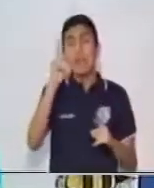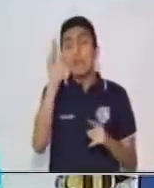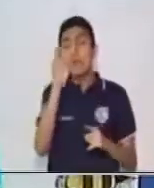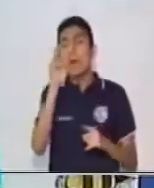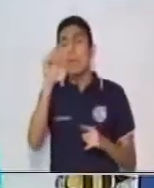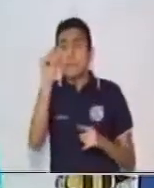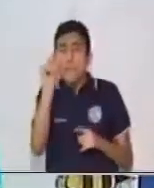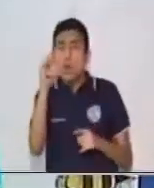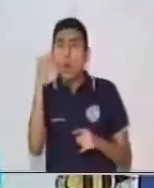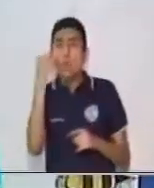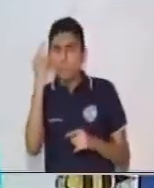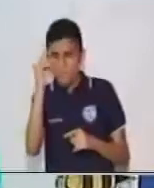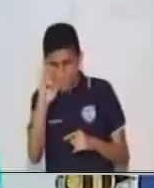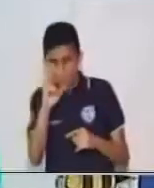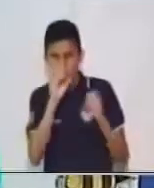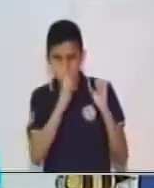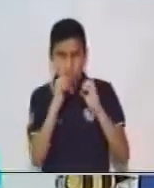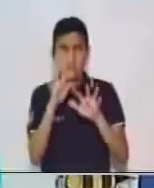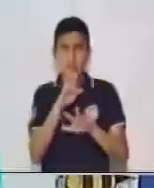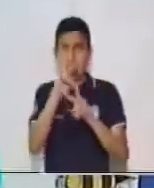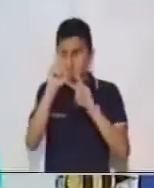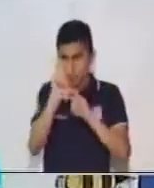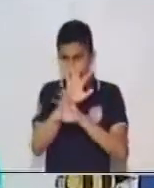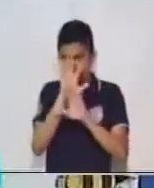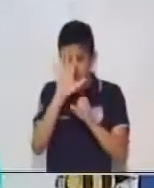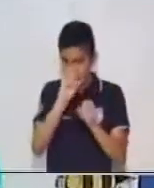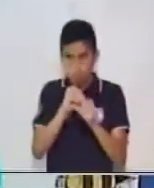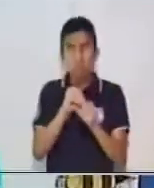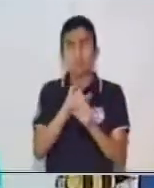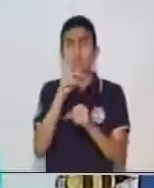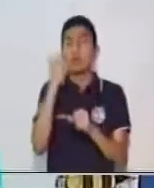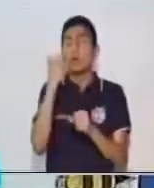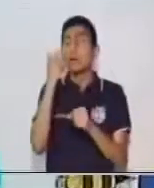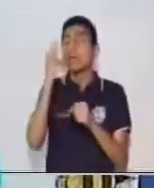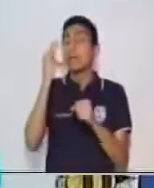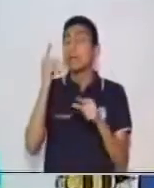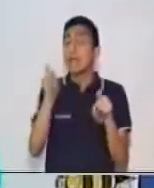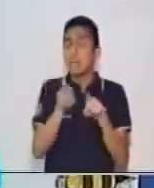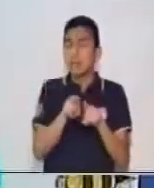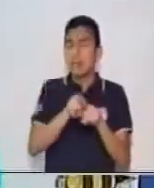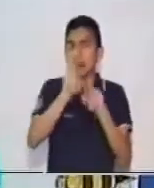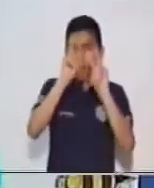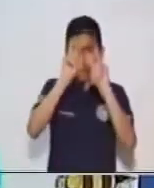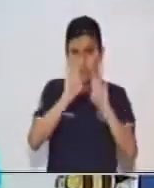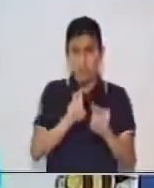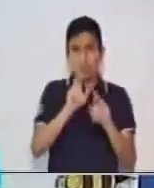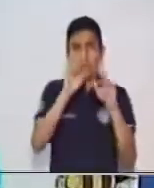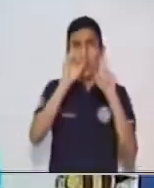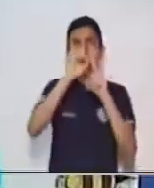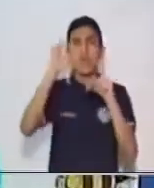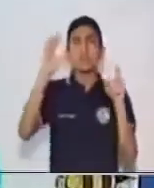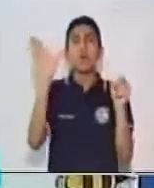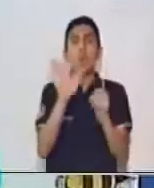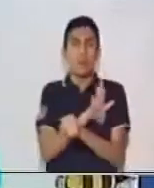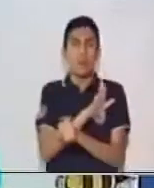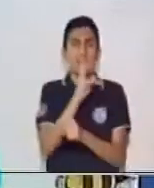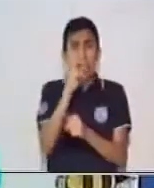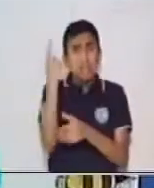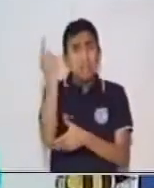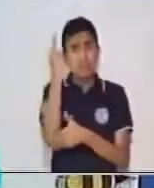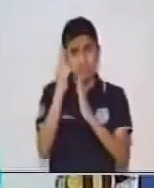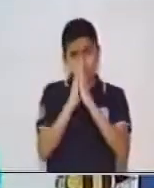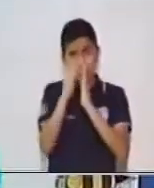que hemos realizado y también que realizamos la arboreación lo mismo vamos a estar realizando nosotros con la oración compuesta. Esto es